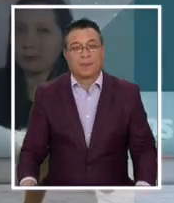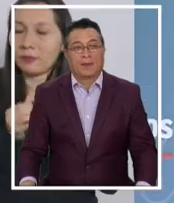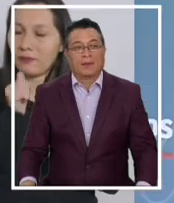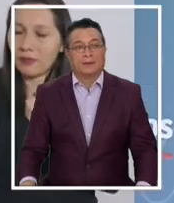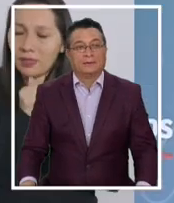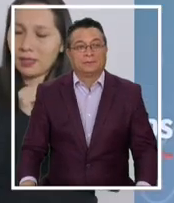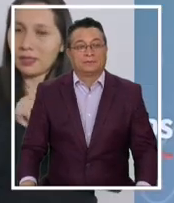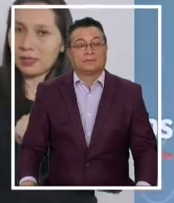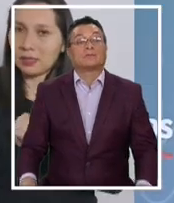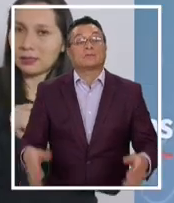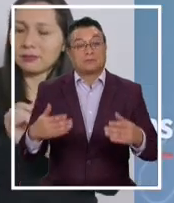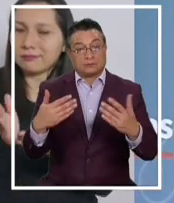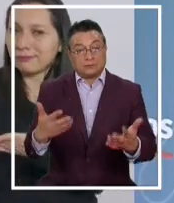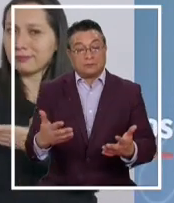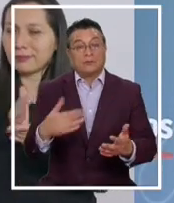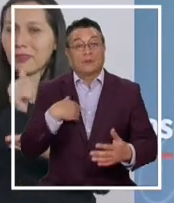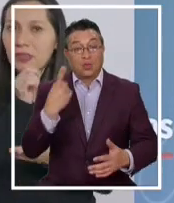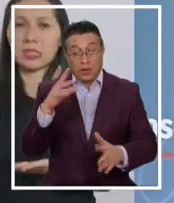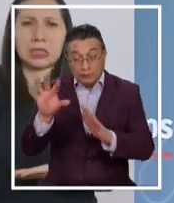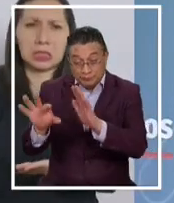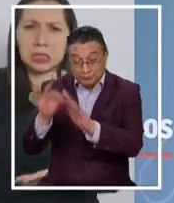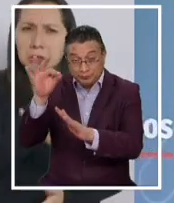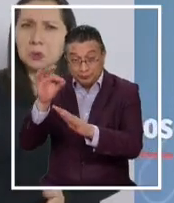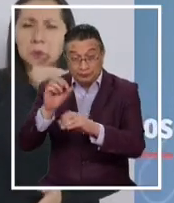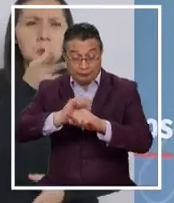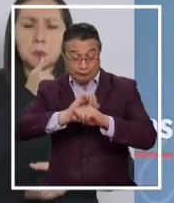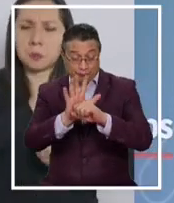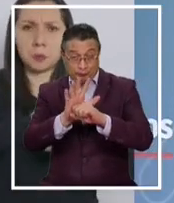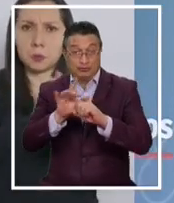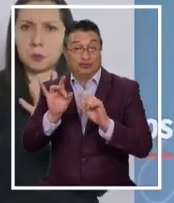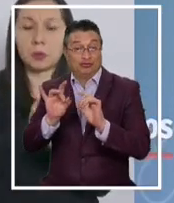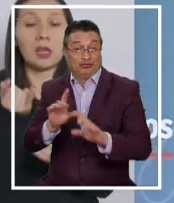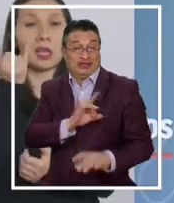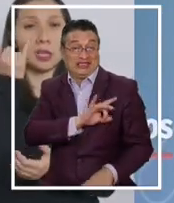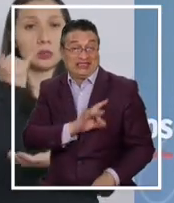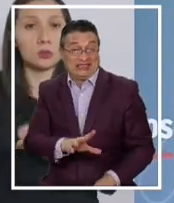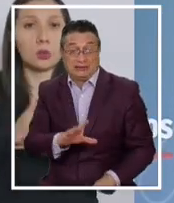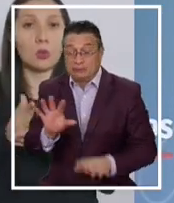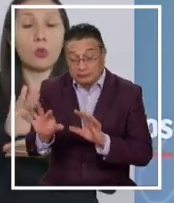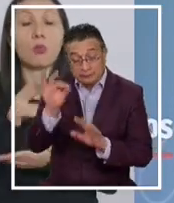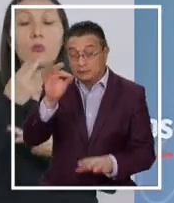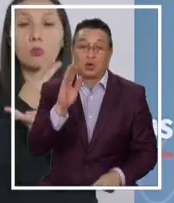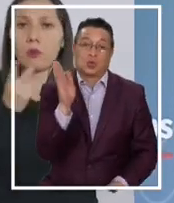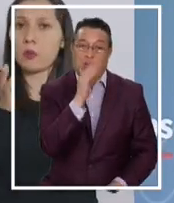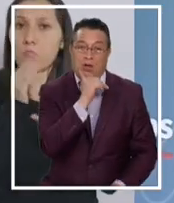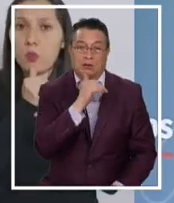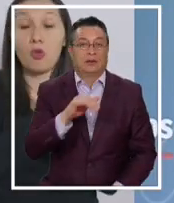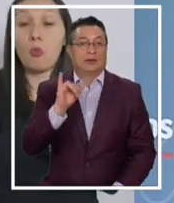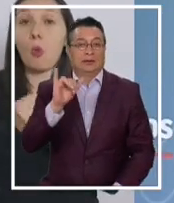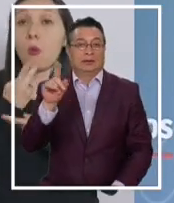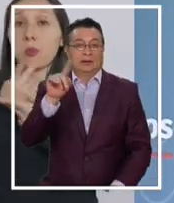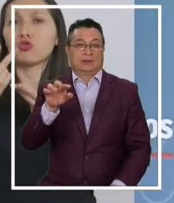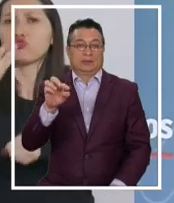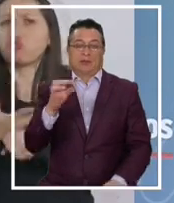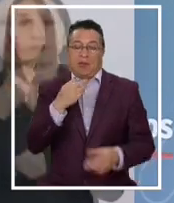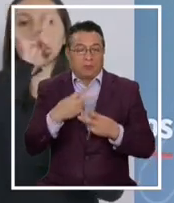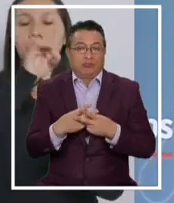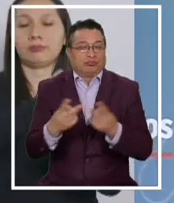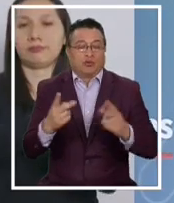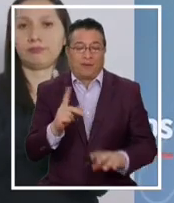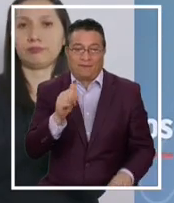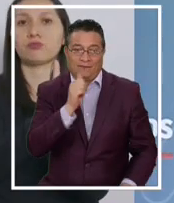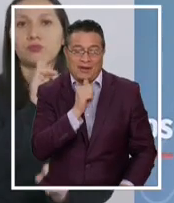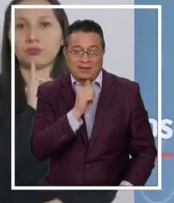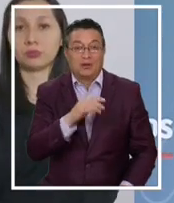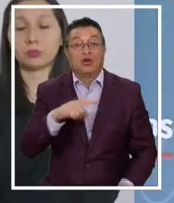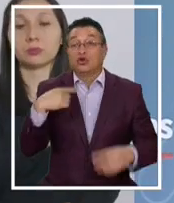No hemos distinguido una variante chilena por parte del Instituto de Salud Pública, por lo tanto no podemos anunciar que hay una variante chilena. Y